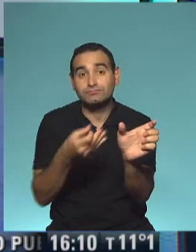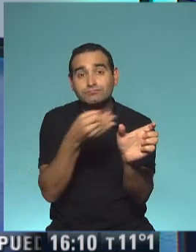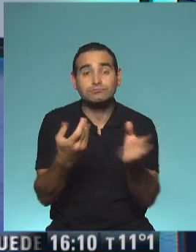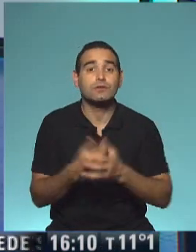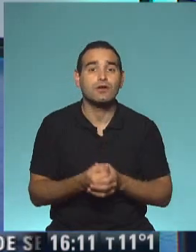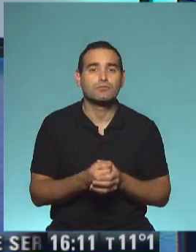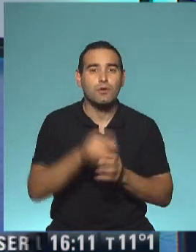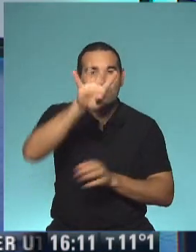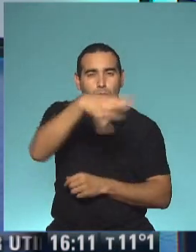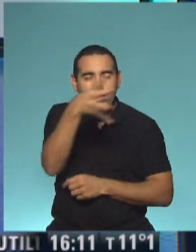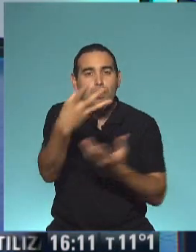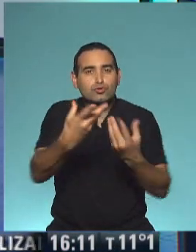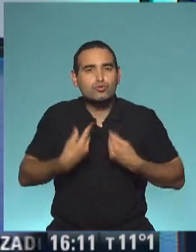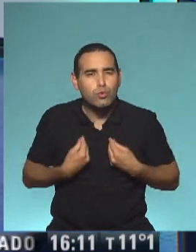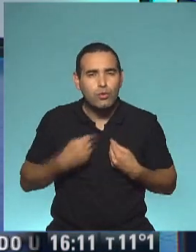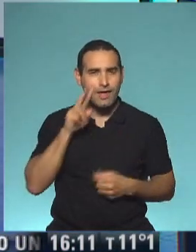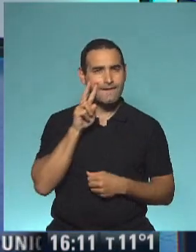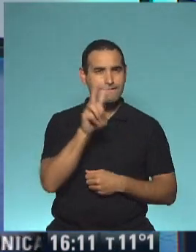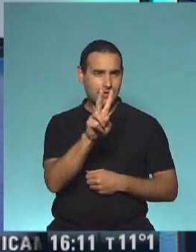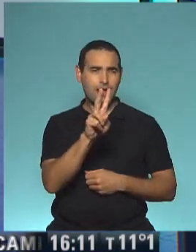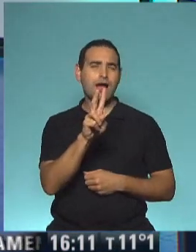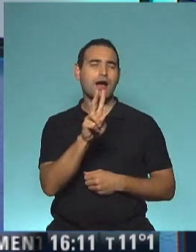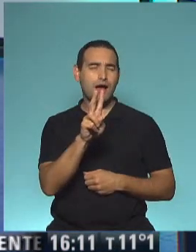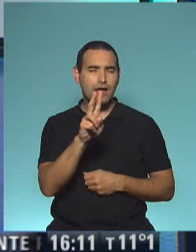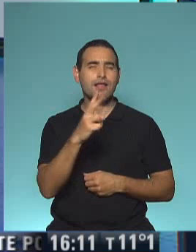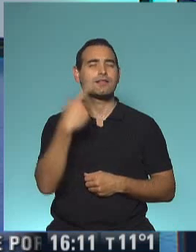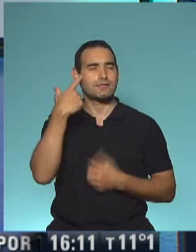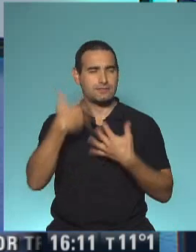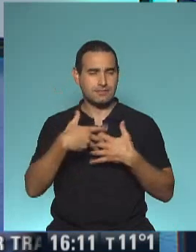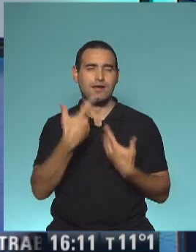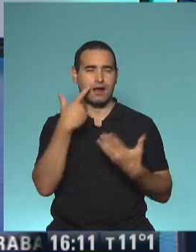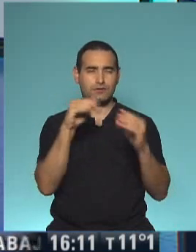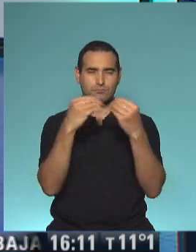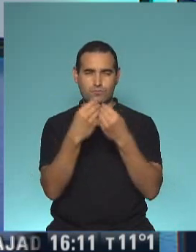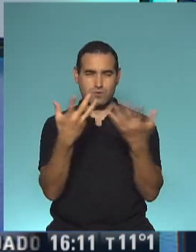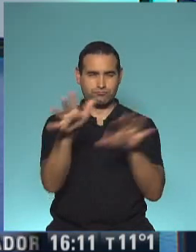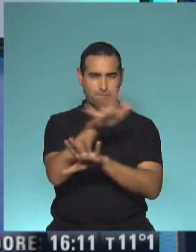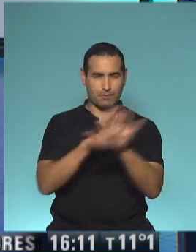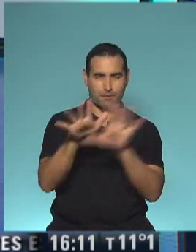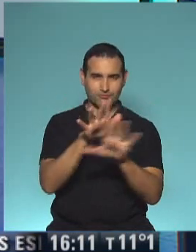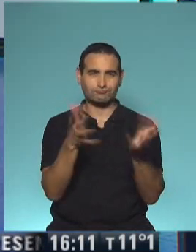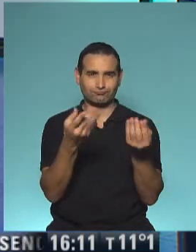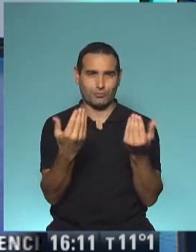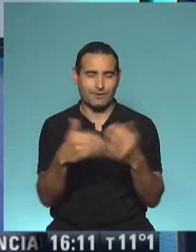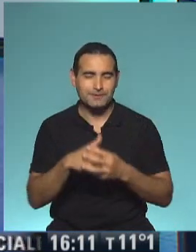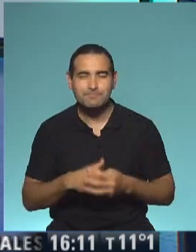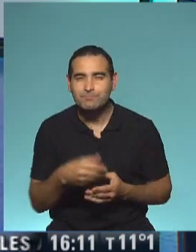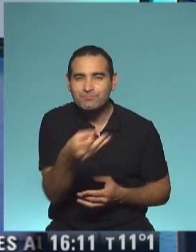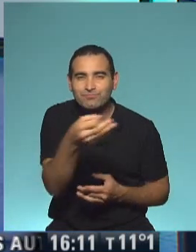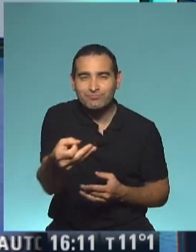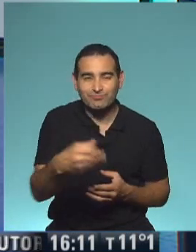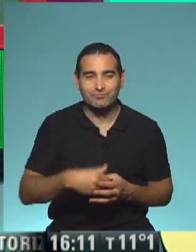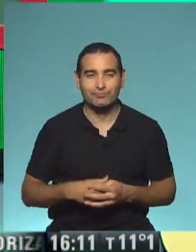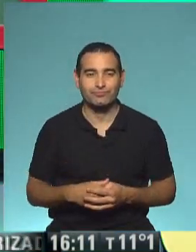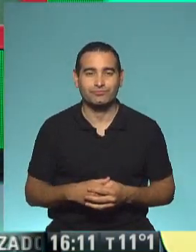cuadros nos ayudan a poder visibilizar, como mucho más fácilmente, las respuestas y organizar la información. Exactamente. Y